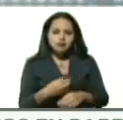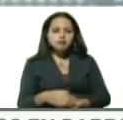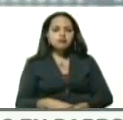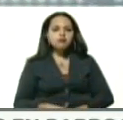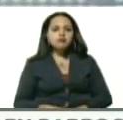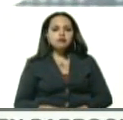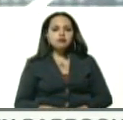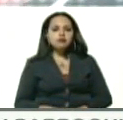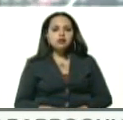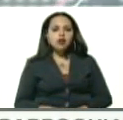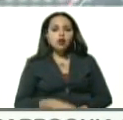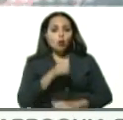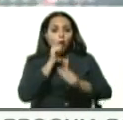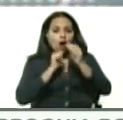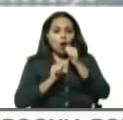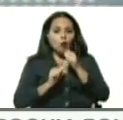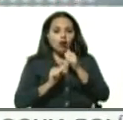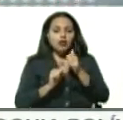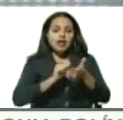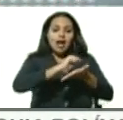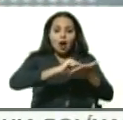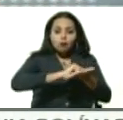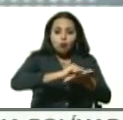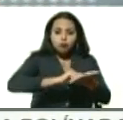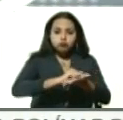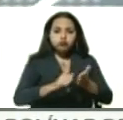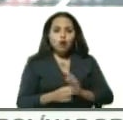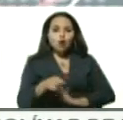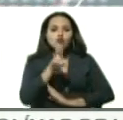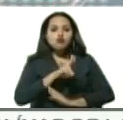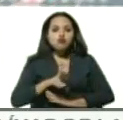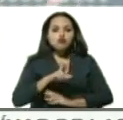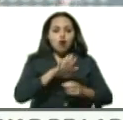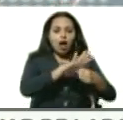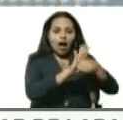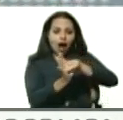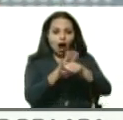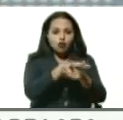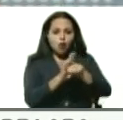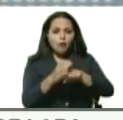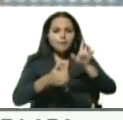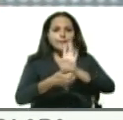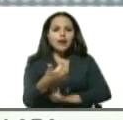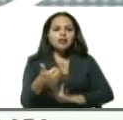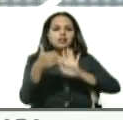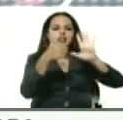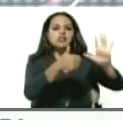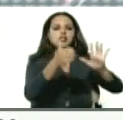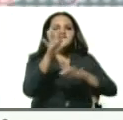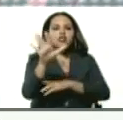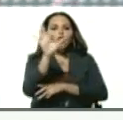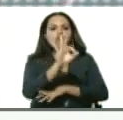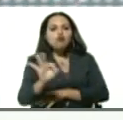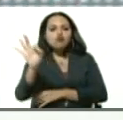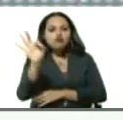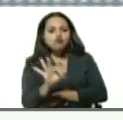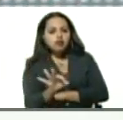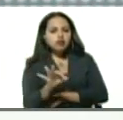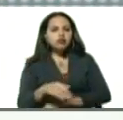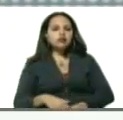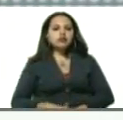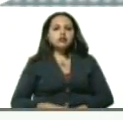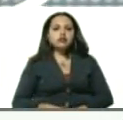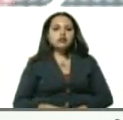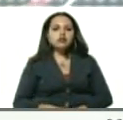con agua y jabón, el uso de alcohol con concentración de más del 65% de manera